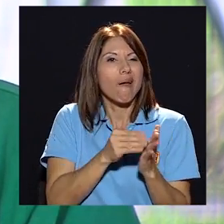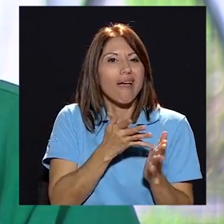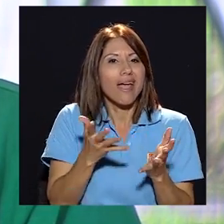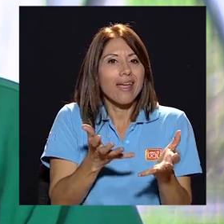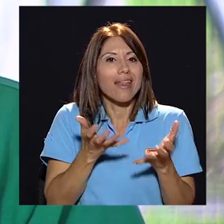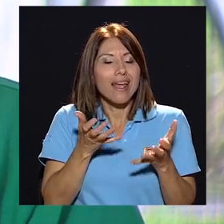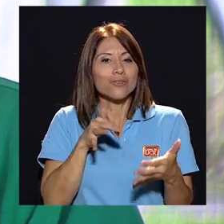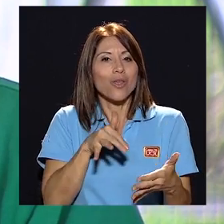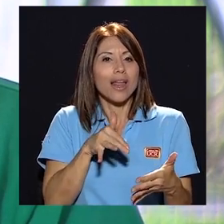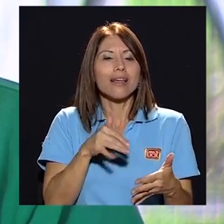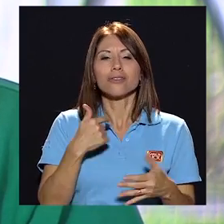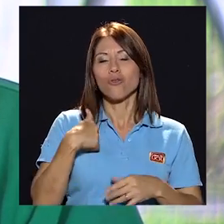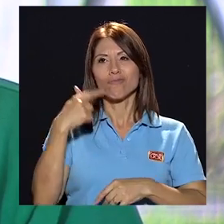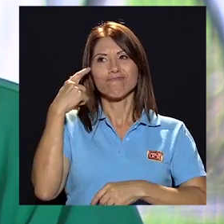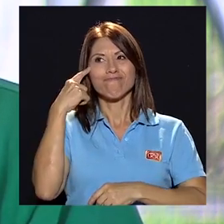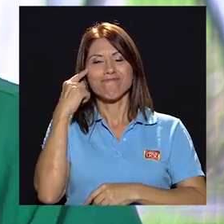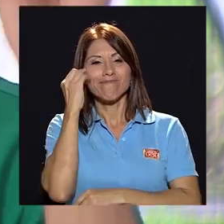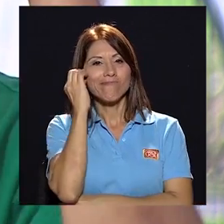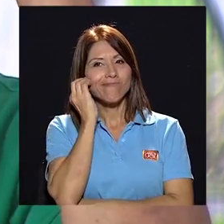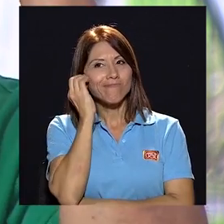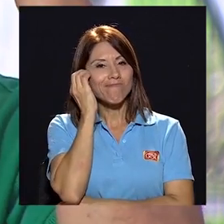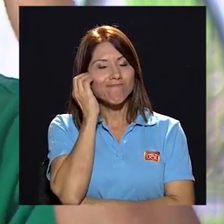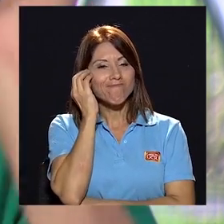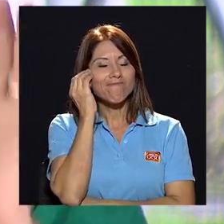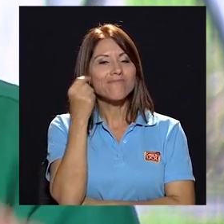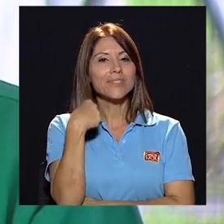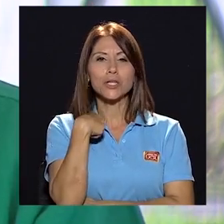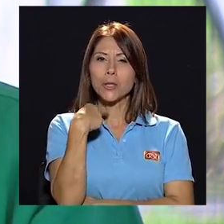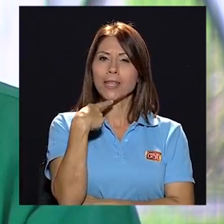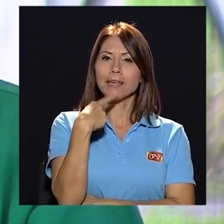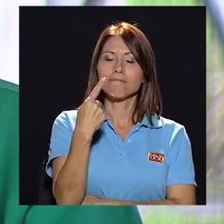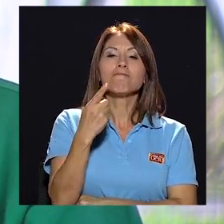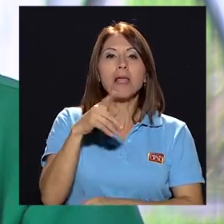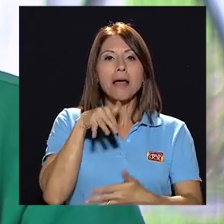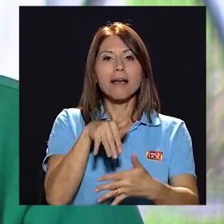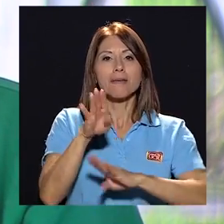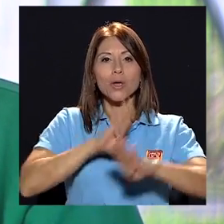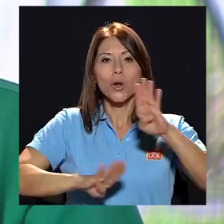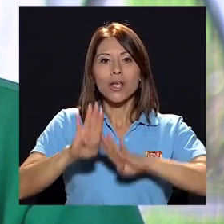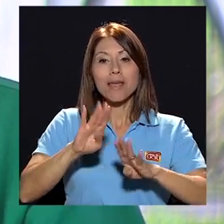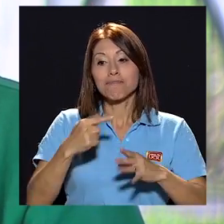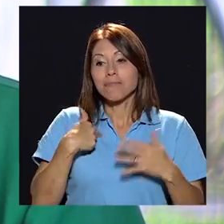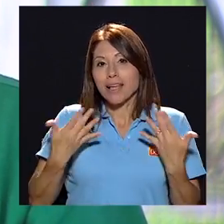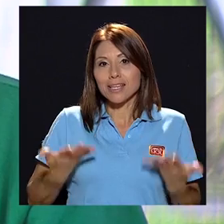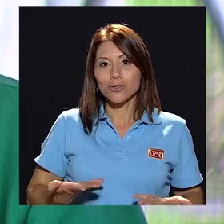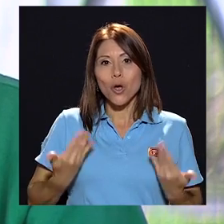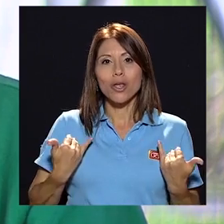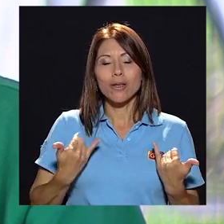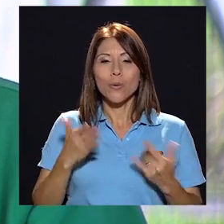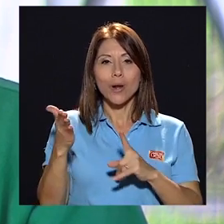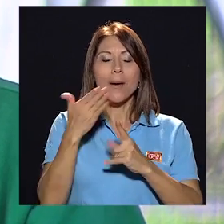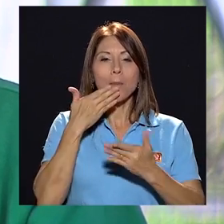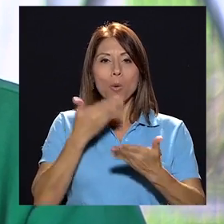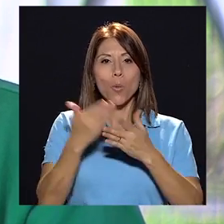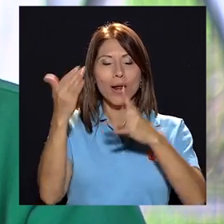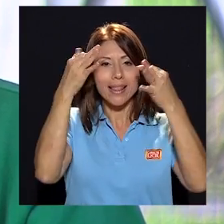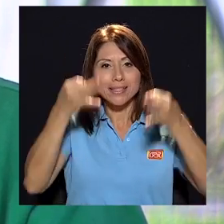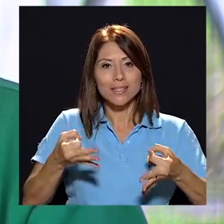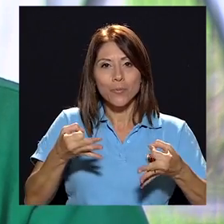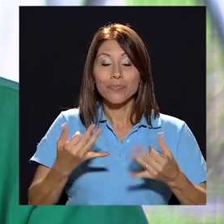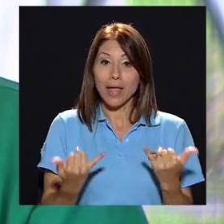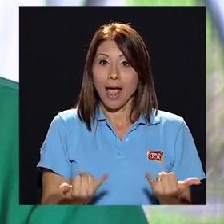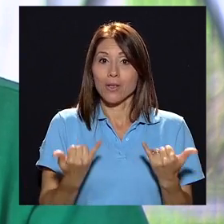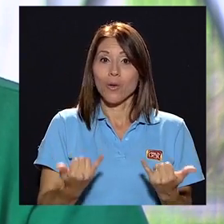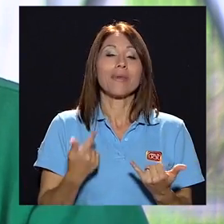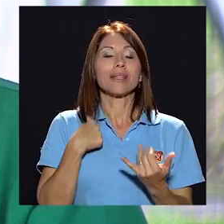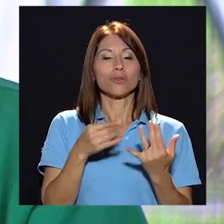quería estudiar, para mí fue el momento de la decisión, de rascarme la cabeza y dije, biología, y aquí estoy, realmente fue una muy buena decisión.